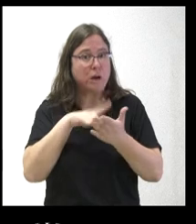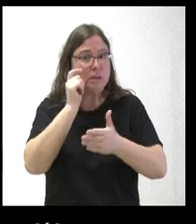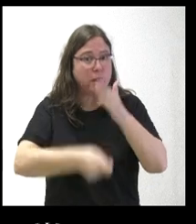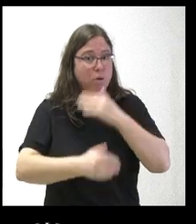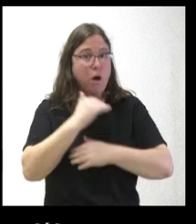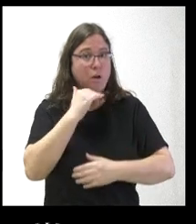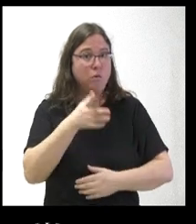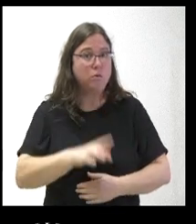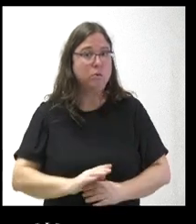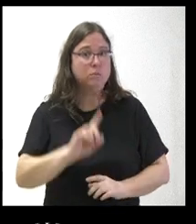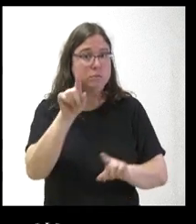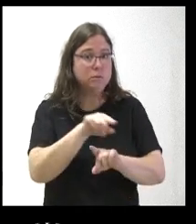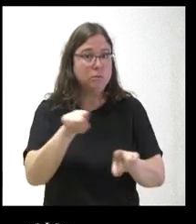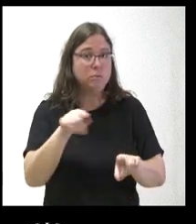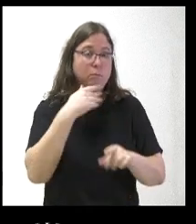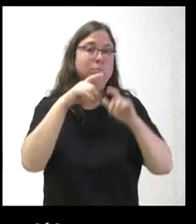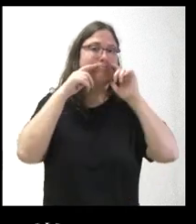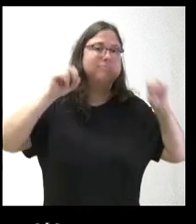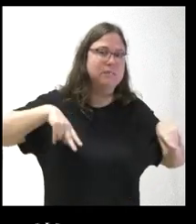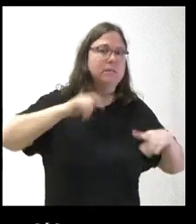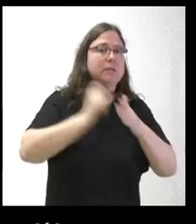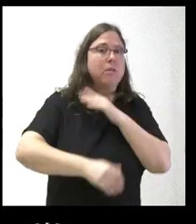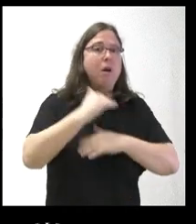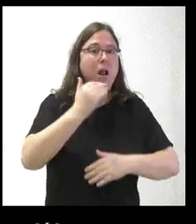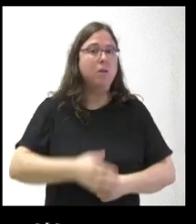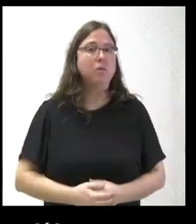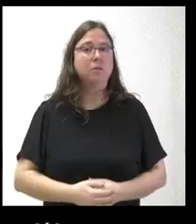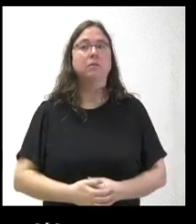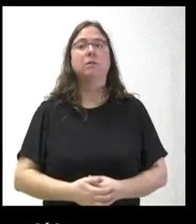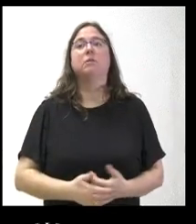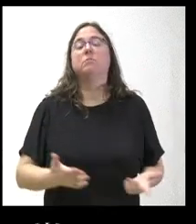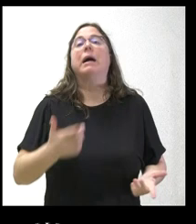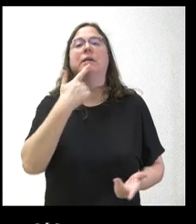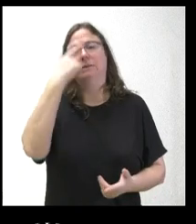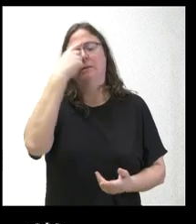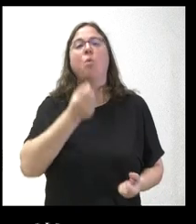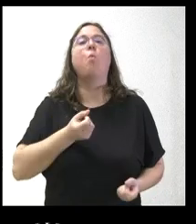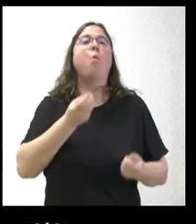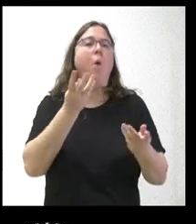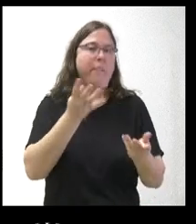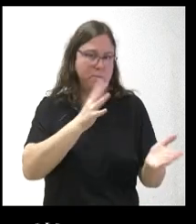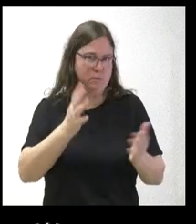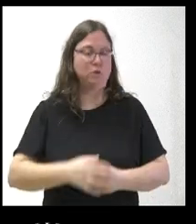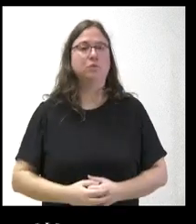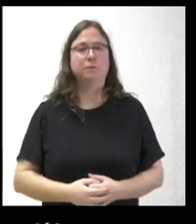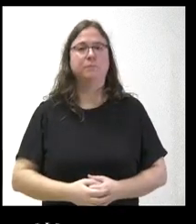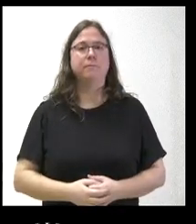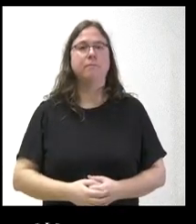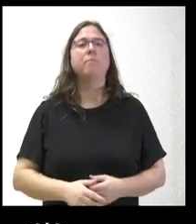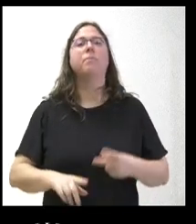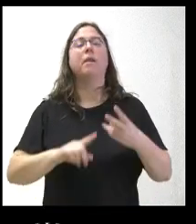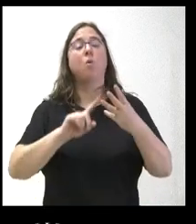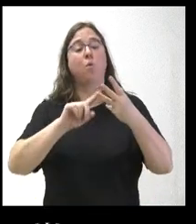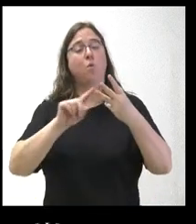sanción por no llevarla. Y si ha sido así, pues cuantas han sido, dónde se habrían producido. Y, por